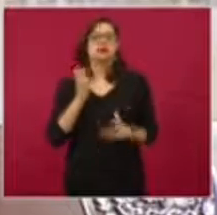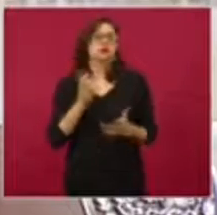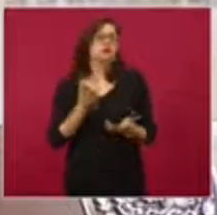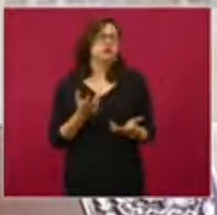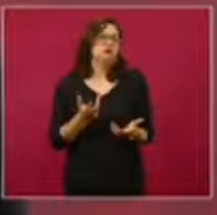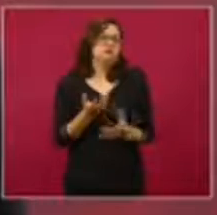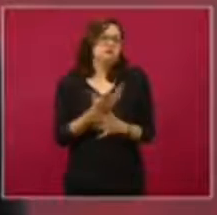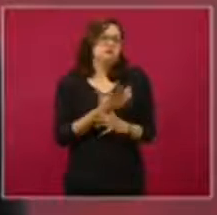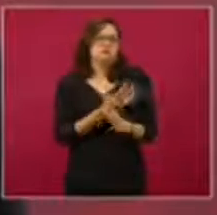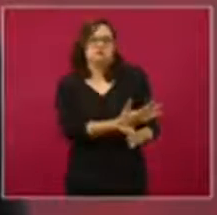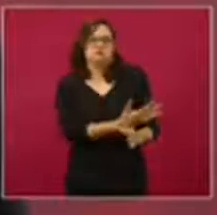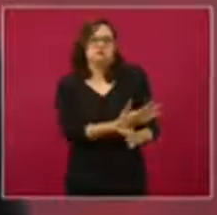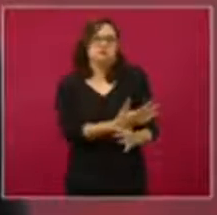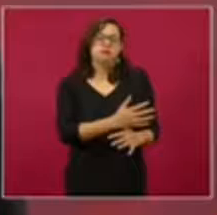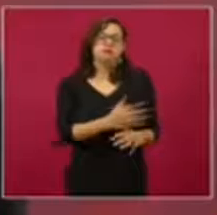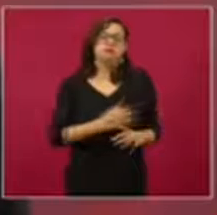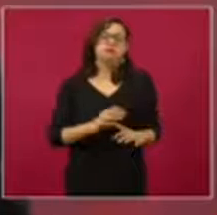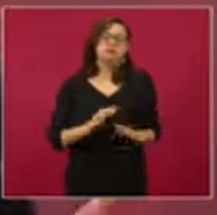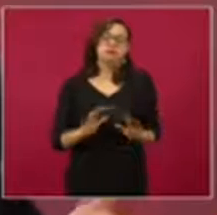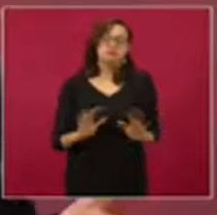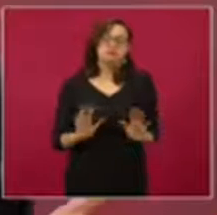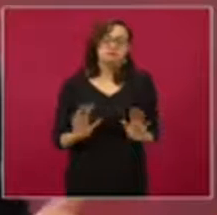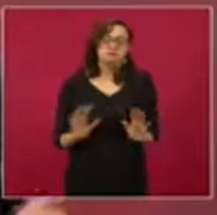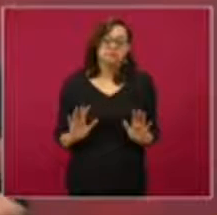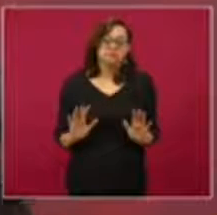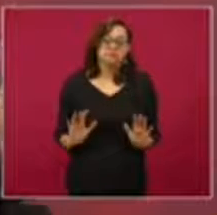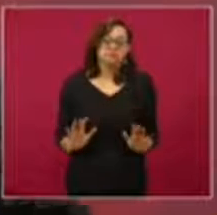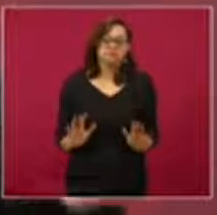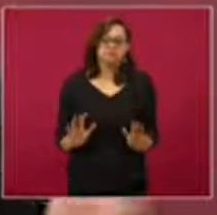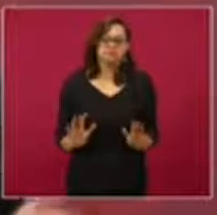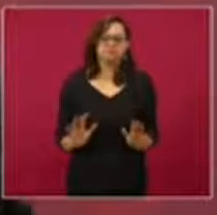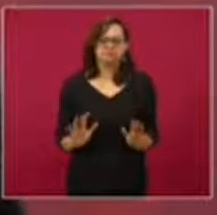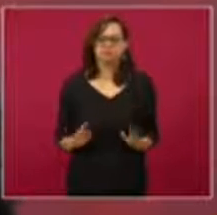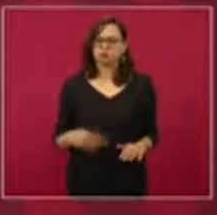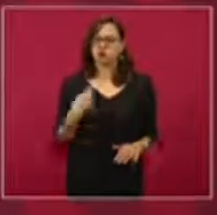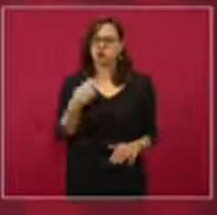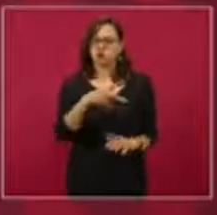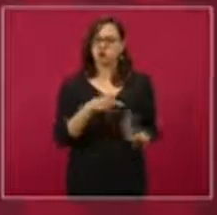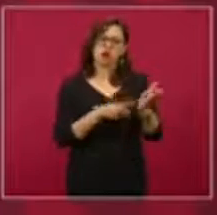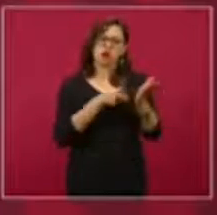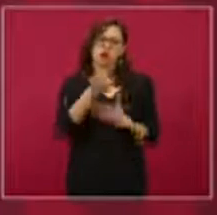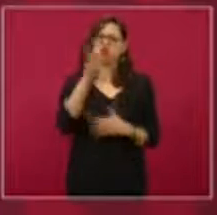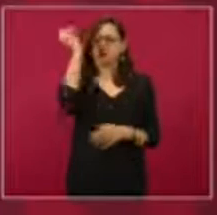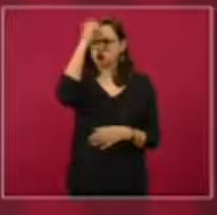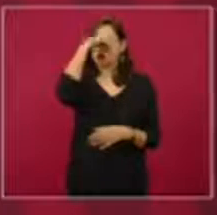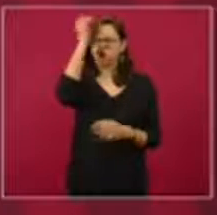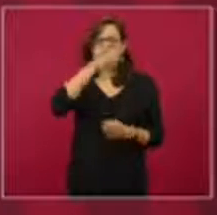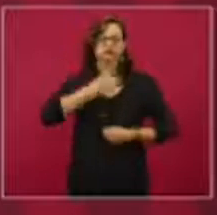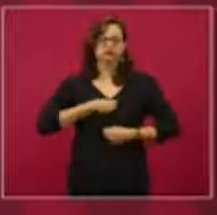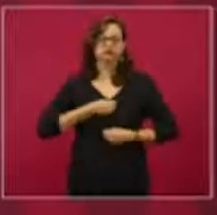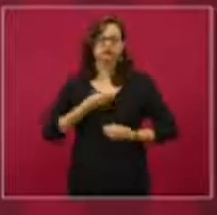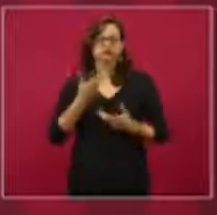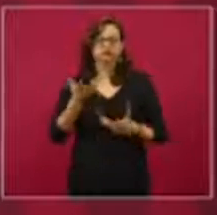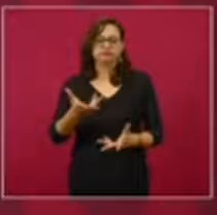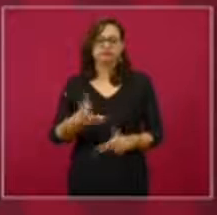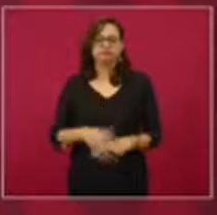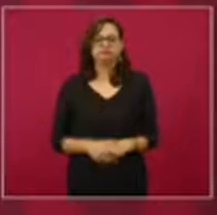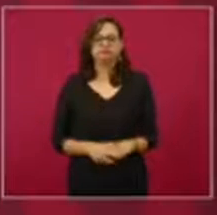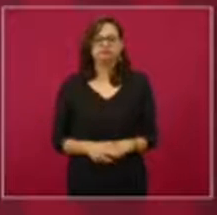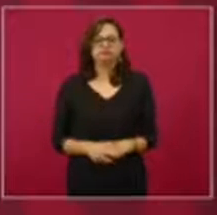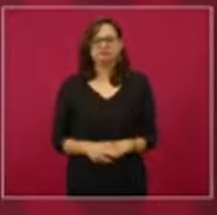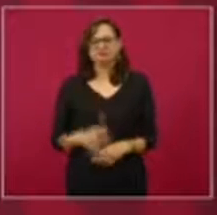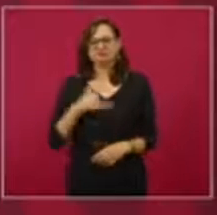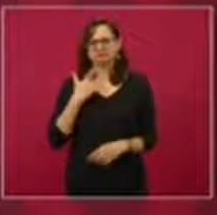tienen también derecho a manifestarse, expresarse, pero no pasa